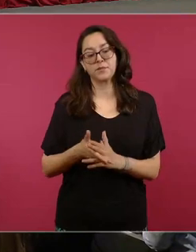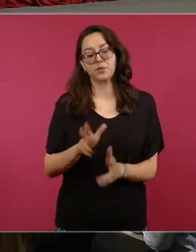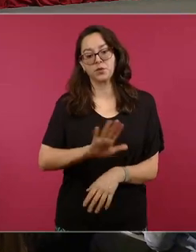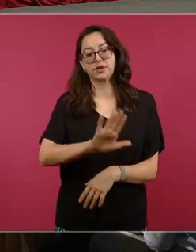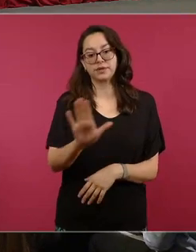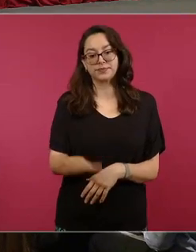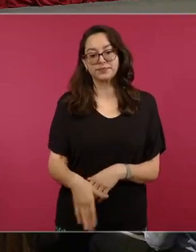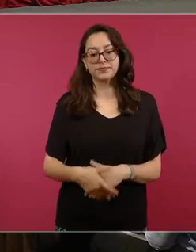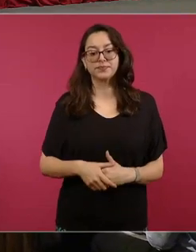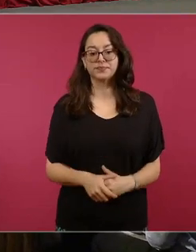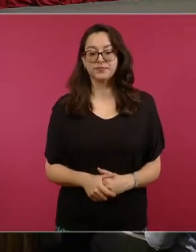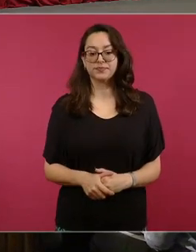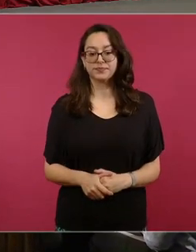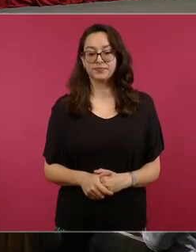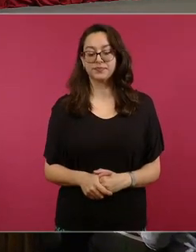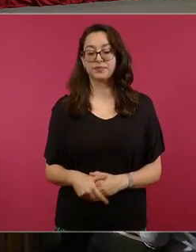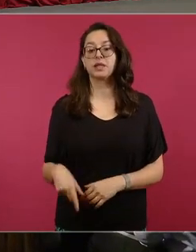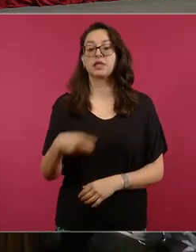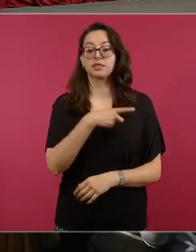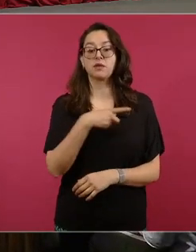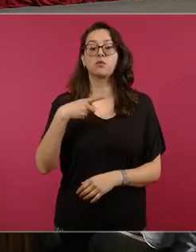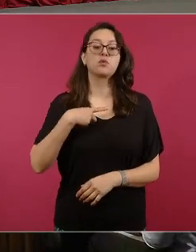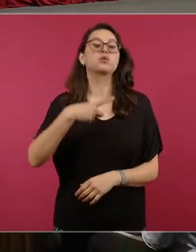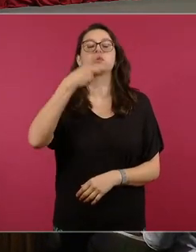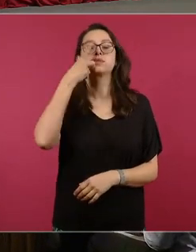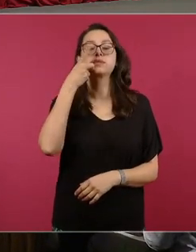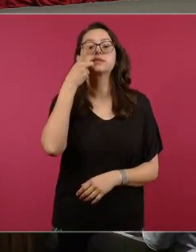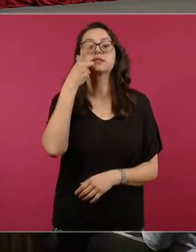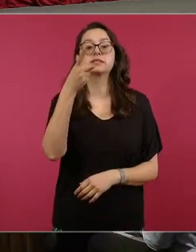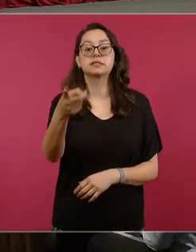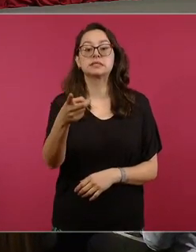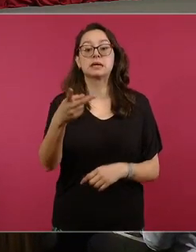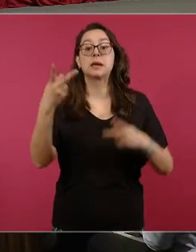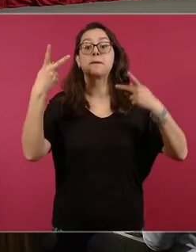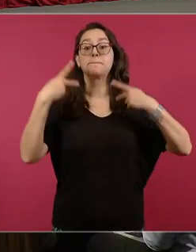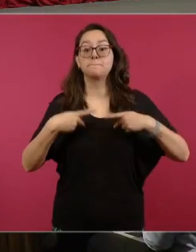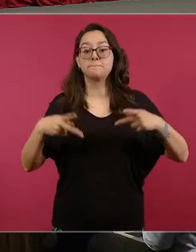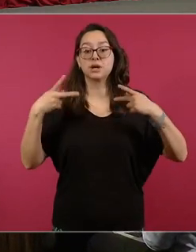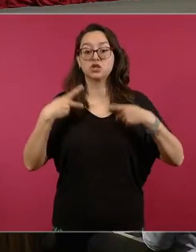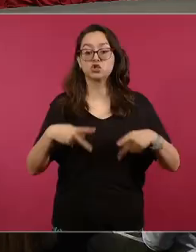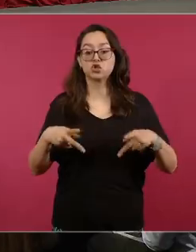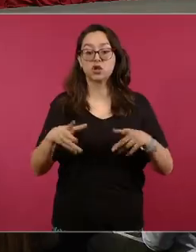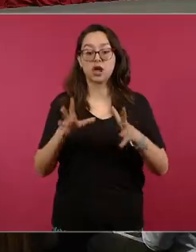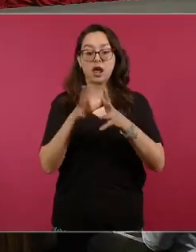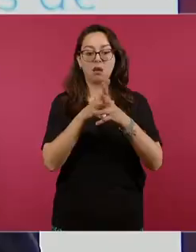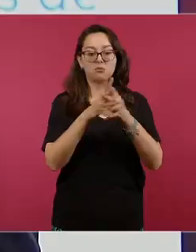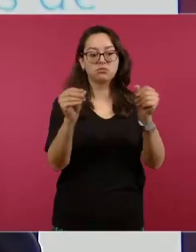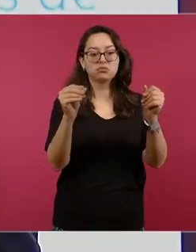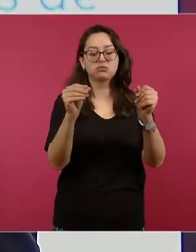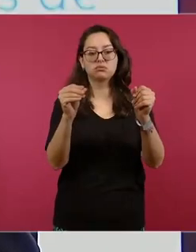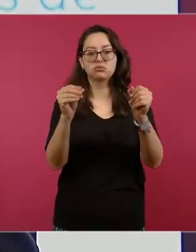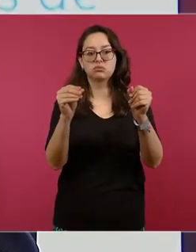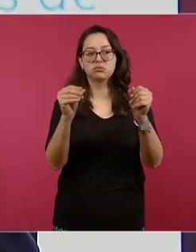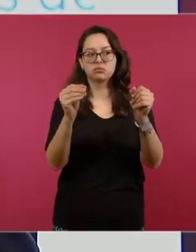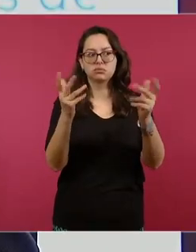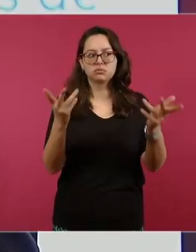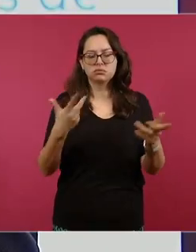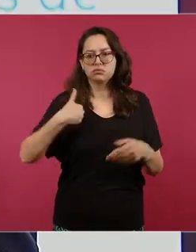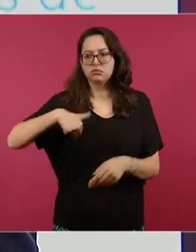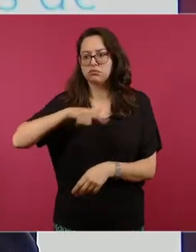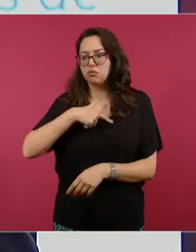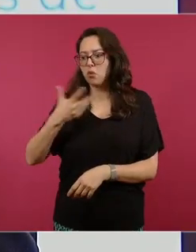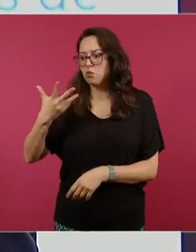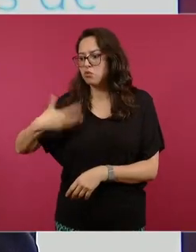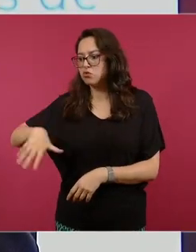subrayo que esto se refiere a las personas que han sido localizadas es decir de todas las